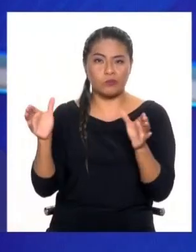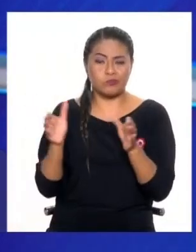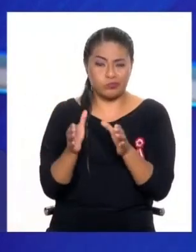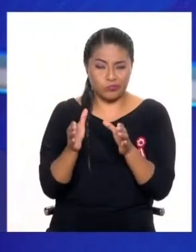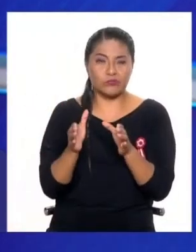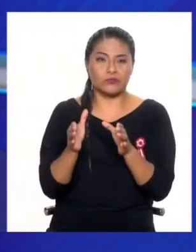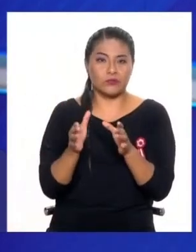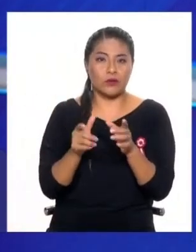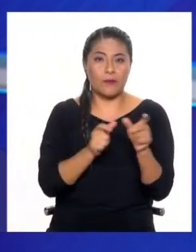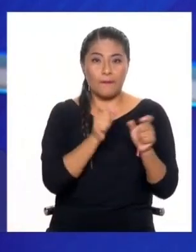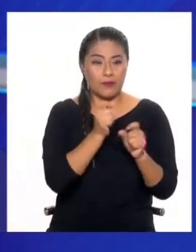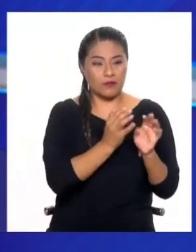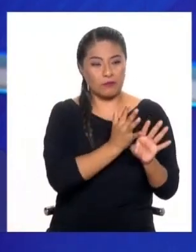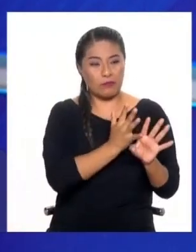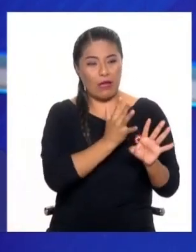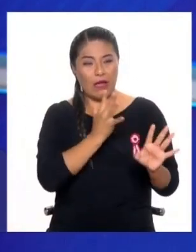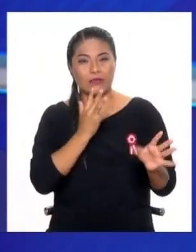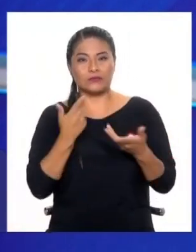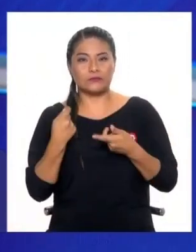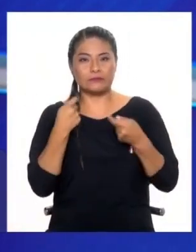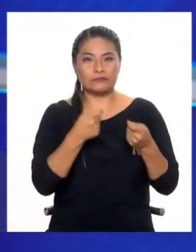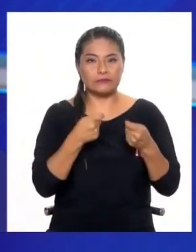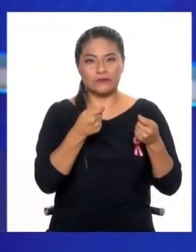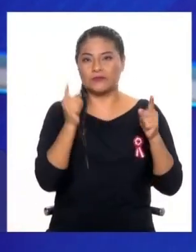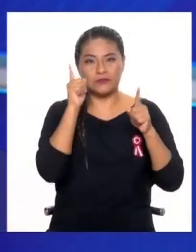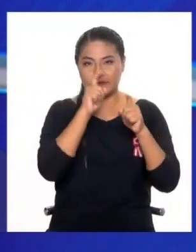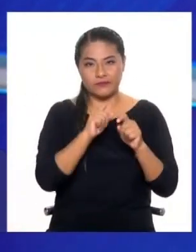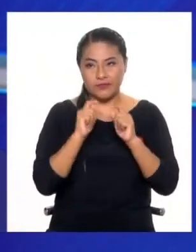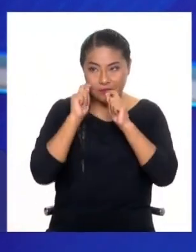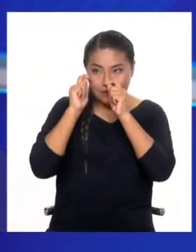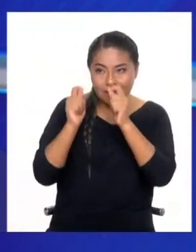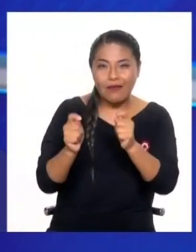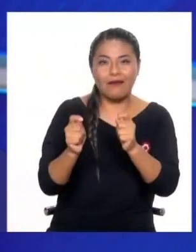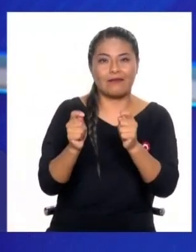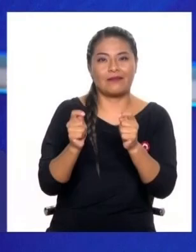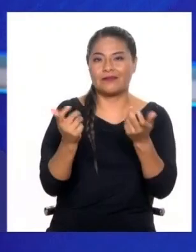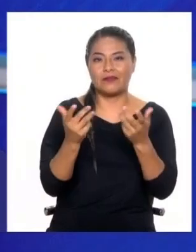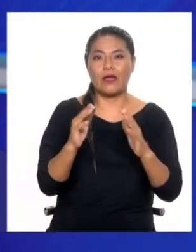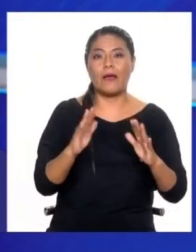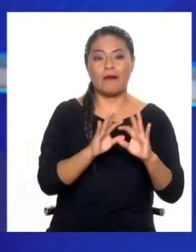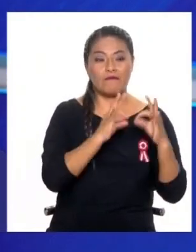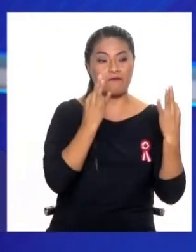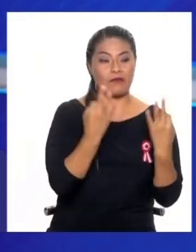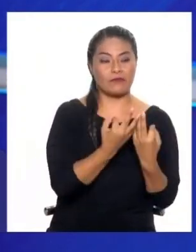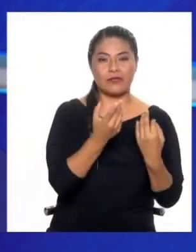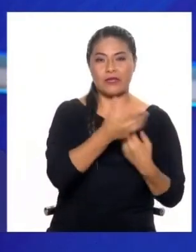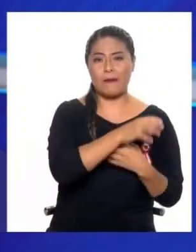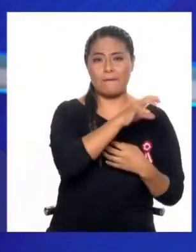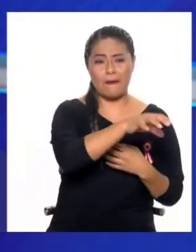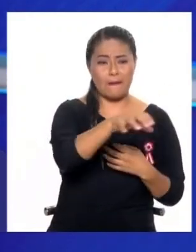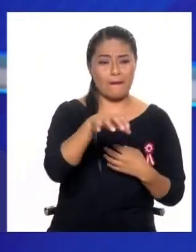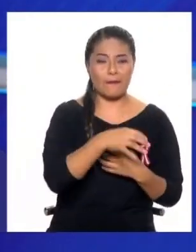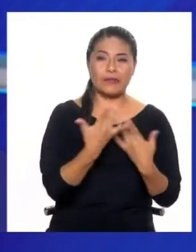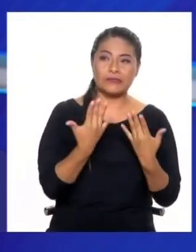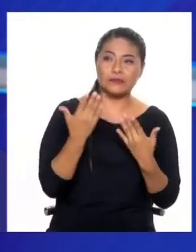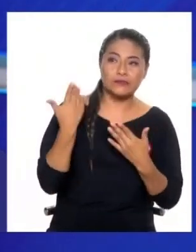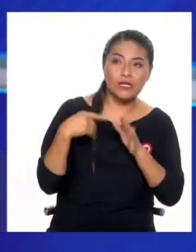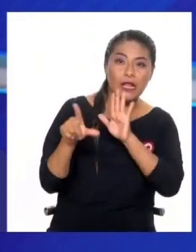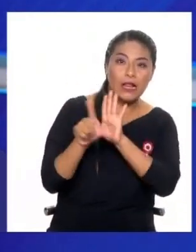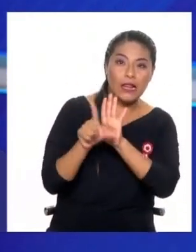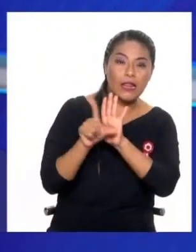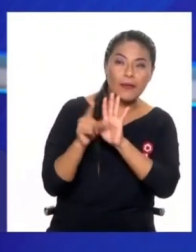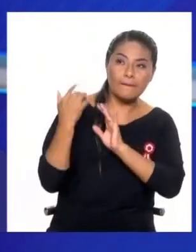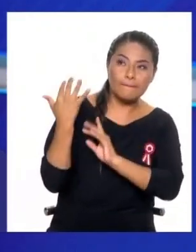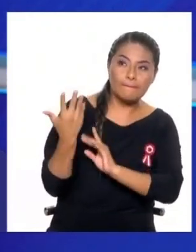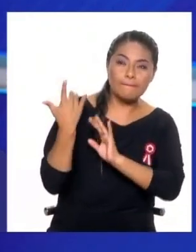enorme. Entonces, ¿qué pasa? Tenemos miles de familias que necesitan una vivienda y como no pueden acceder a través del mercado formal o a través de estos